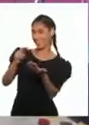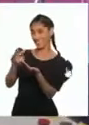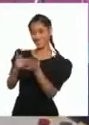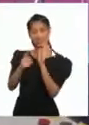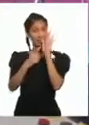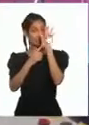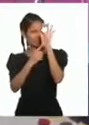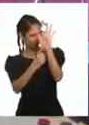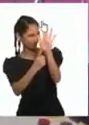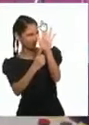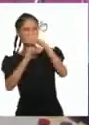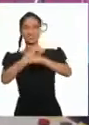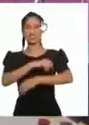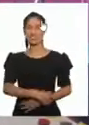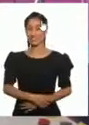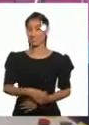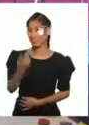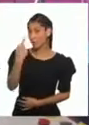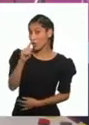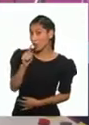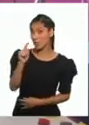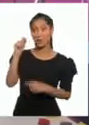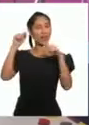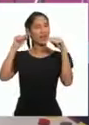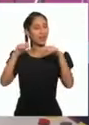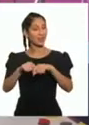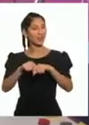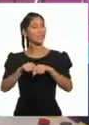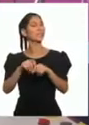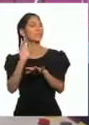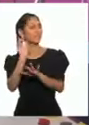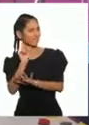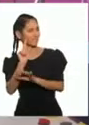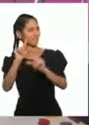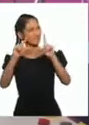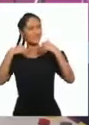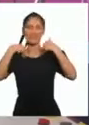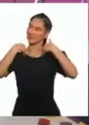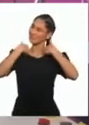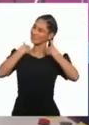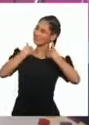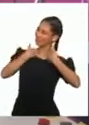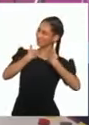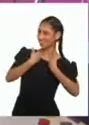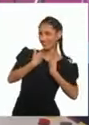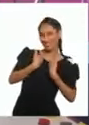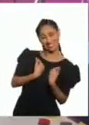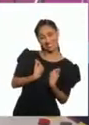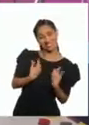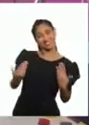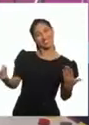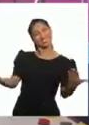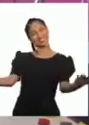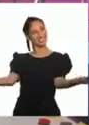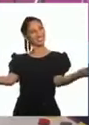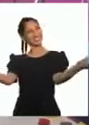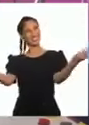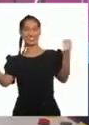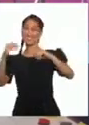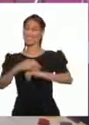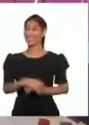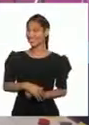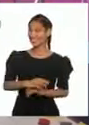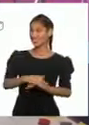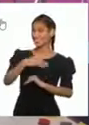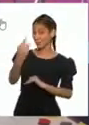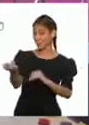de tomar un pequeño descanso Y al volver, seguiremos conociendo interesantes